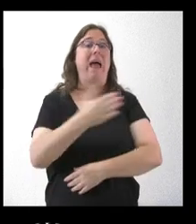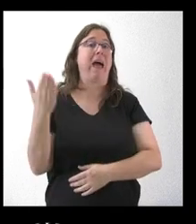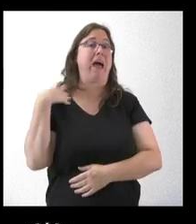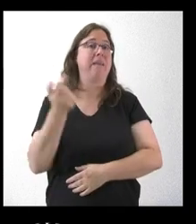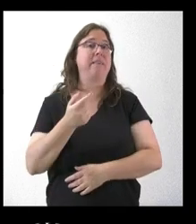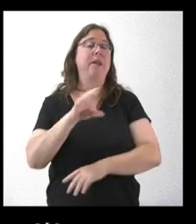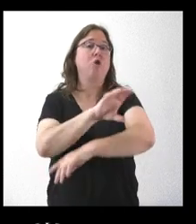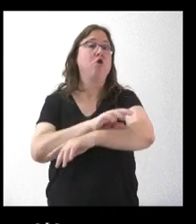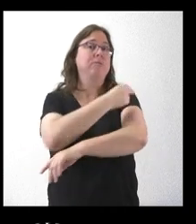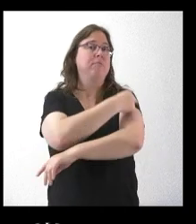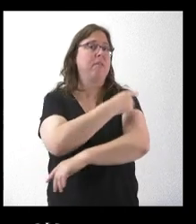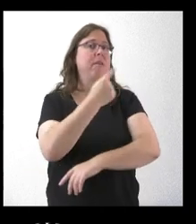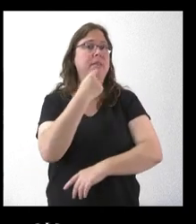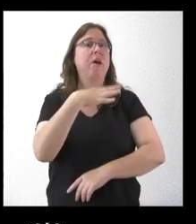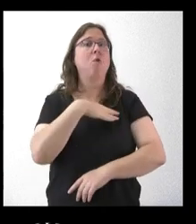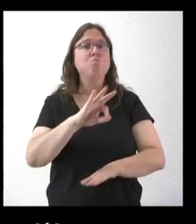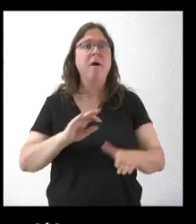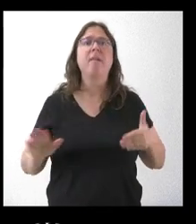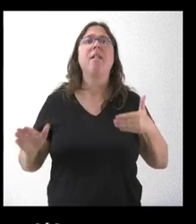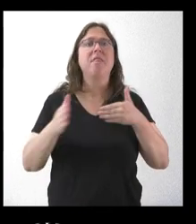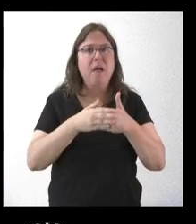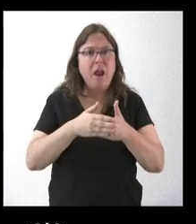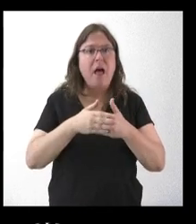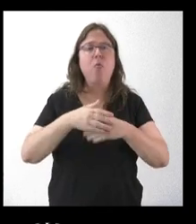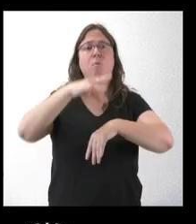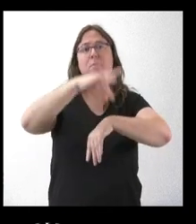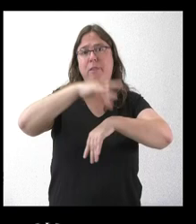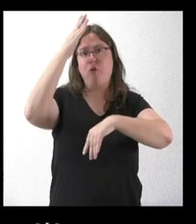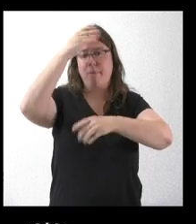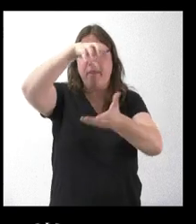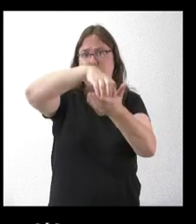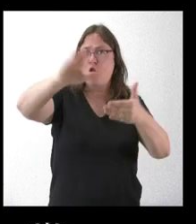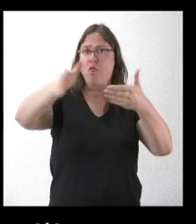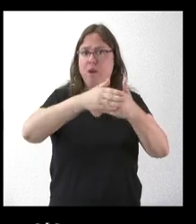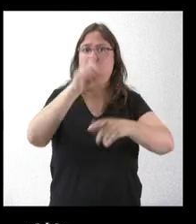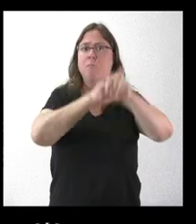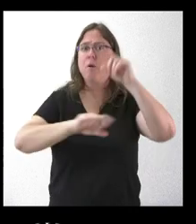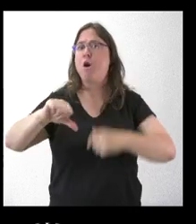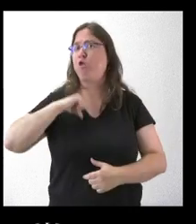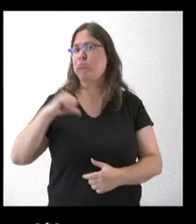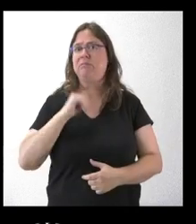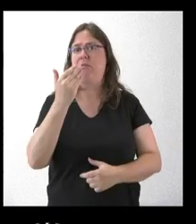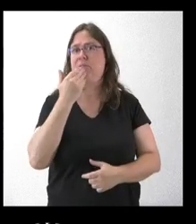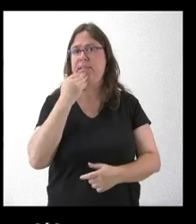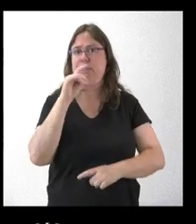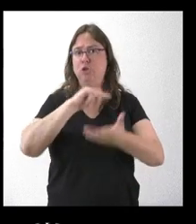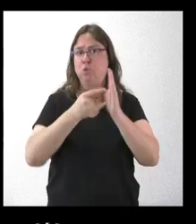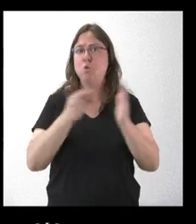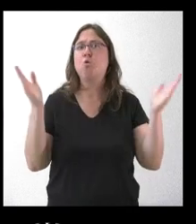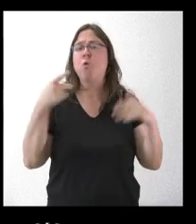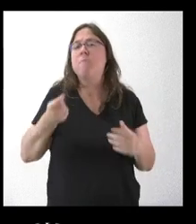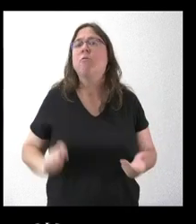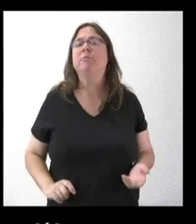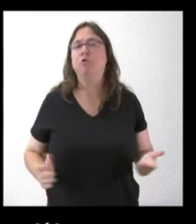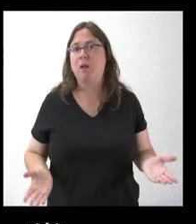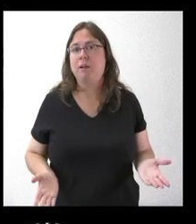que se podían cerrar puntos de atención primaria, incluso problemas en los hospitales en el verano si no se ponían solución a la falta de profesionales. No